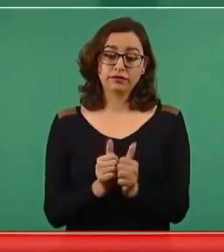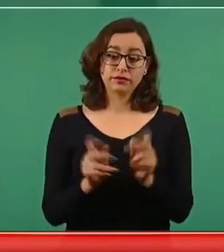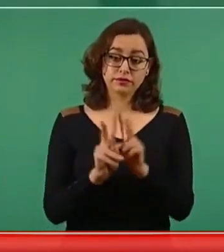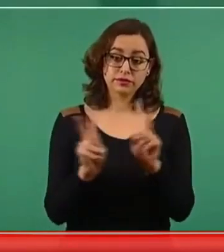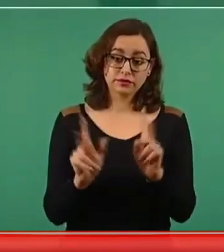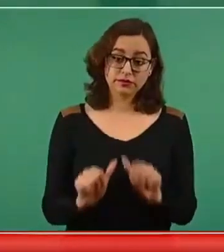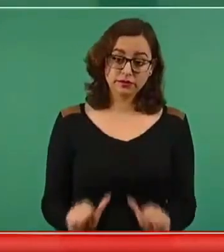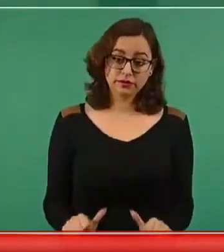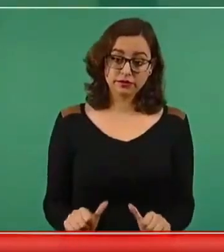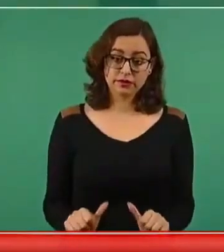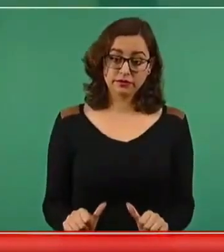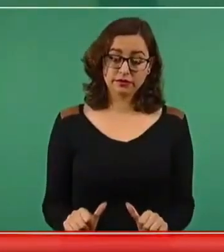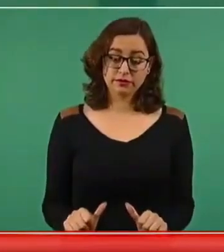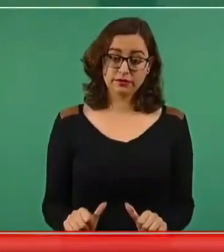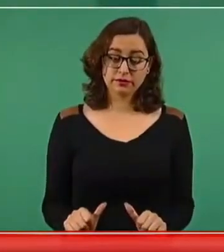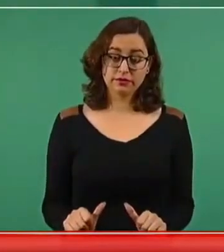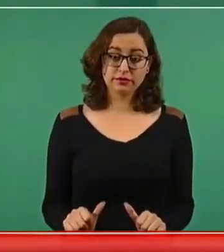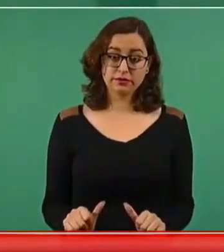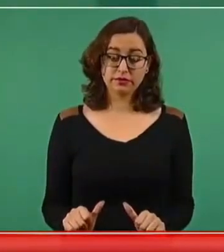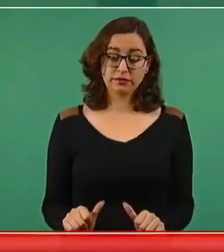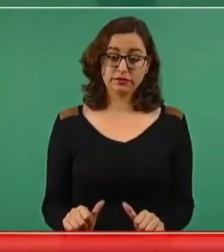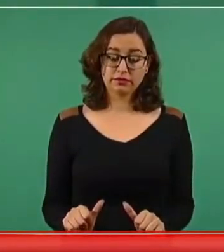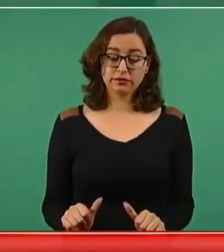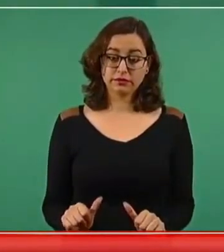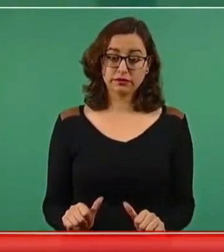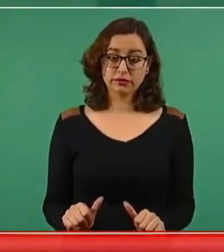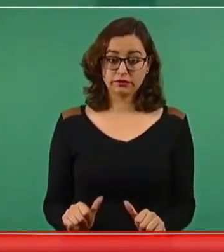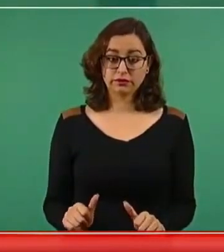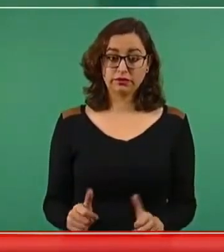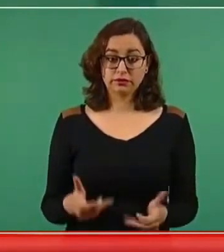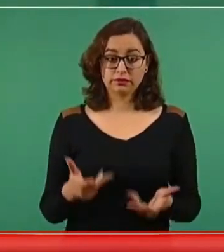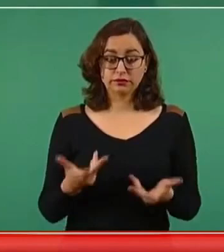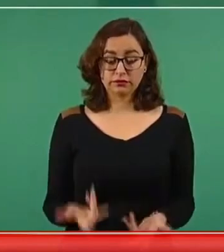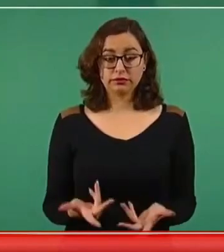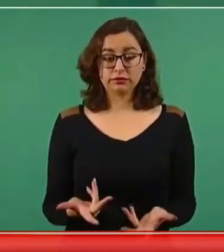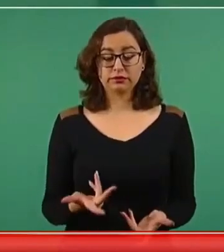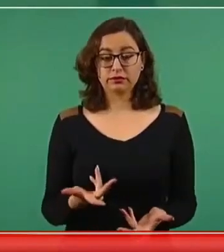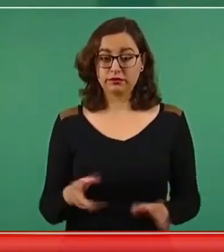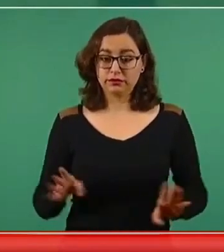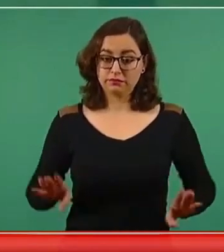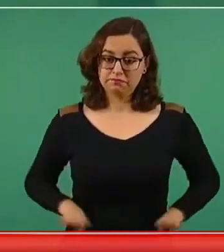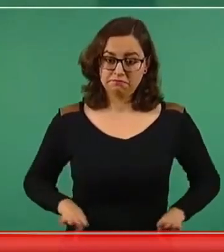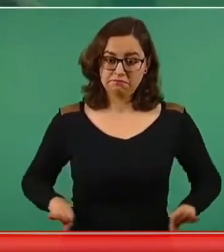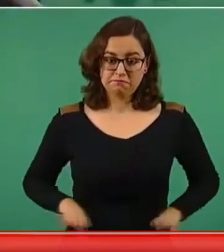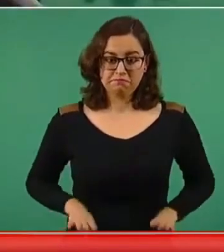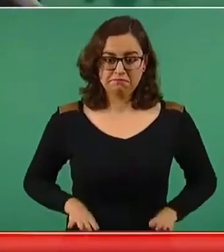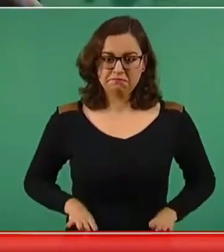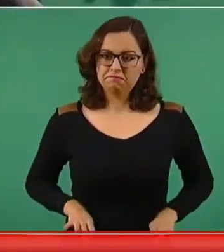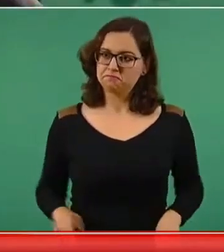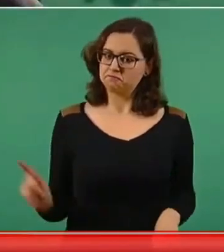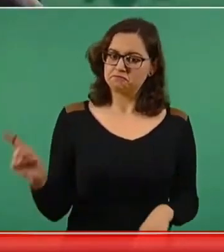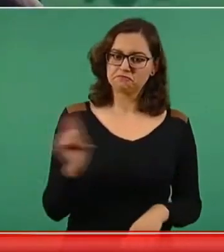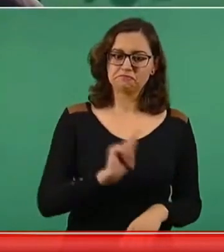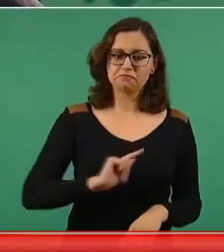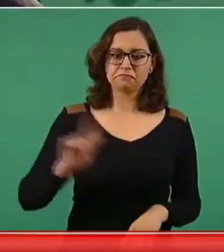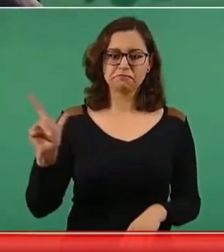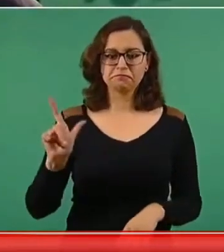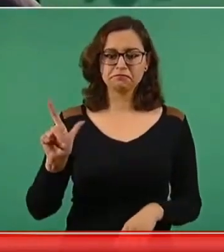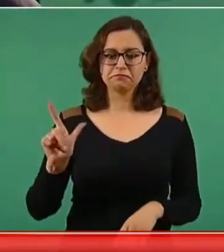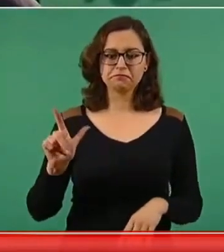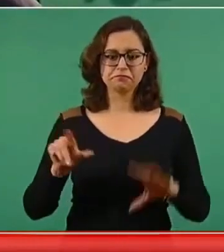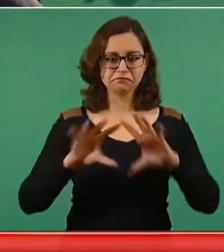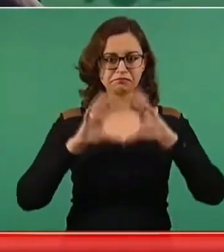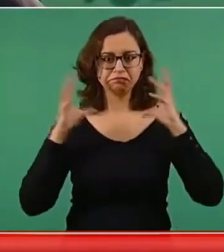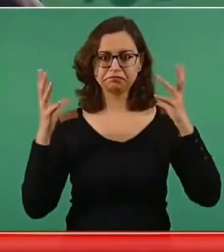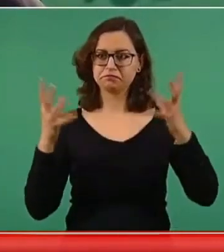pacífico y además con mucho prestigio en el concierto de las